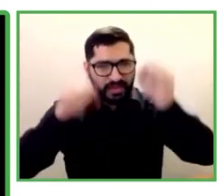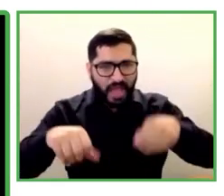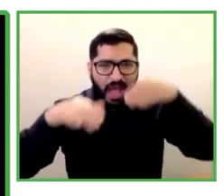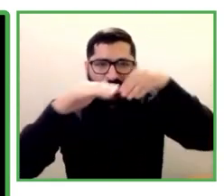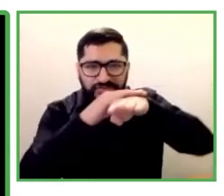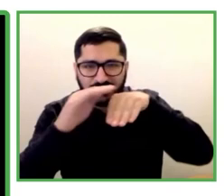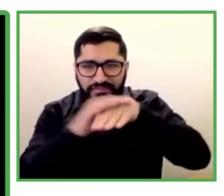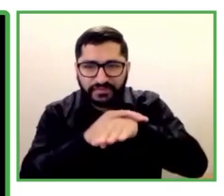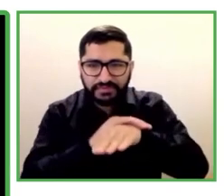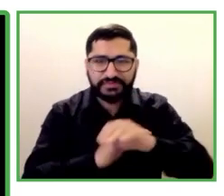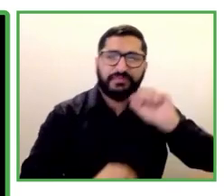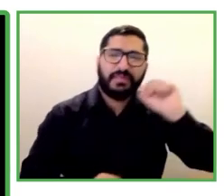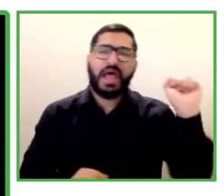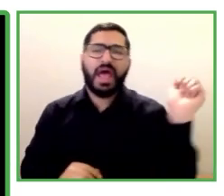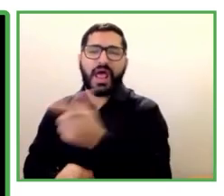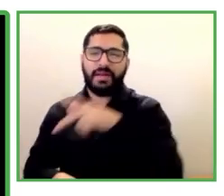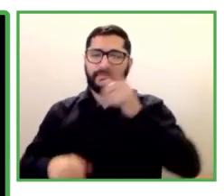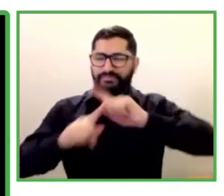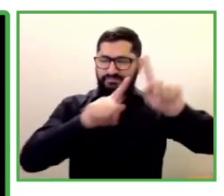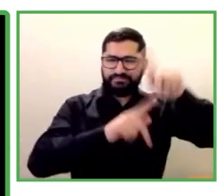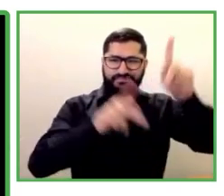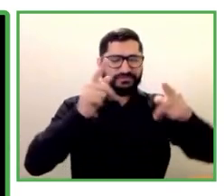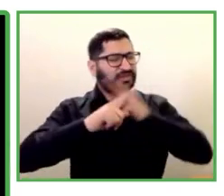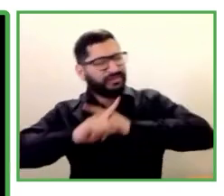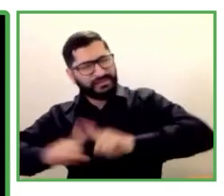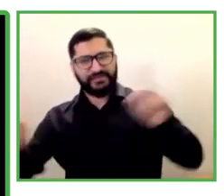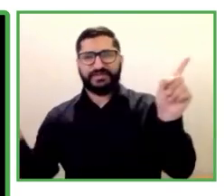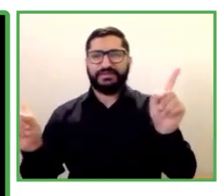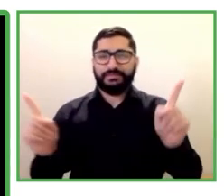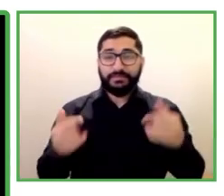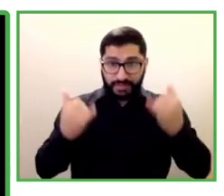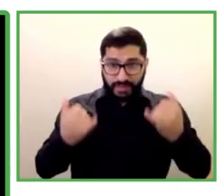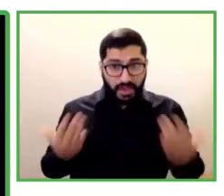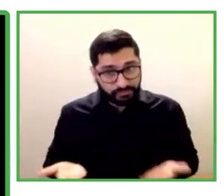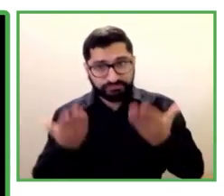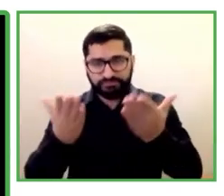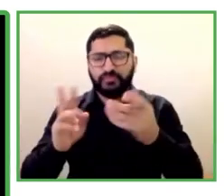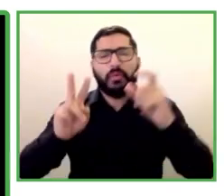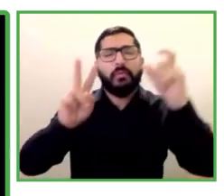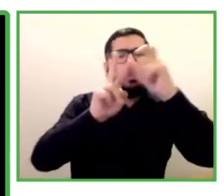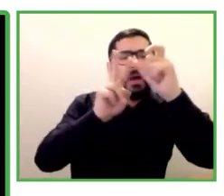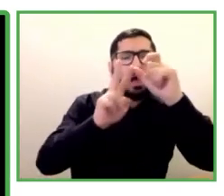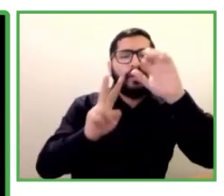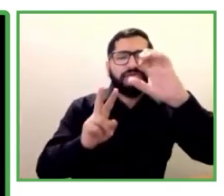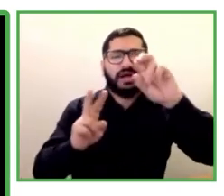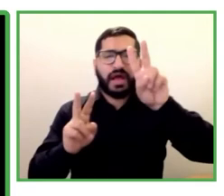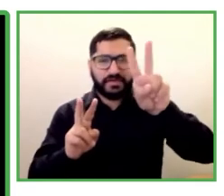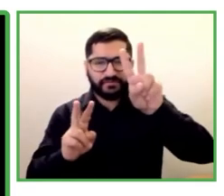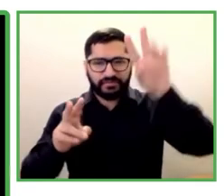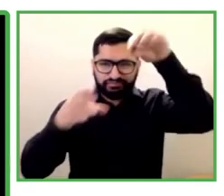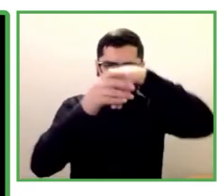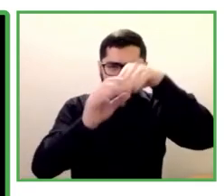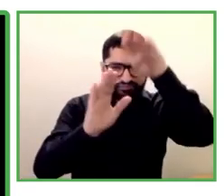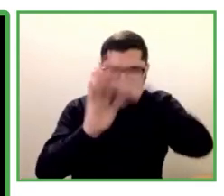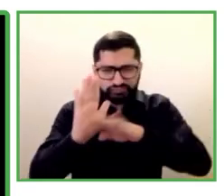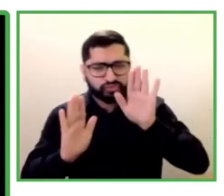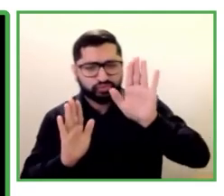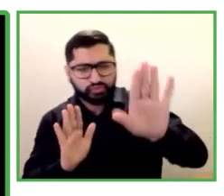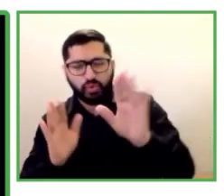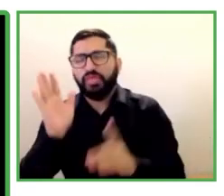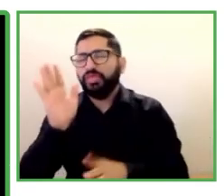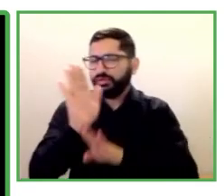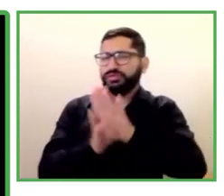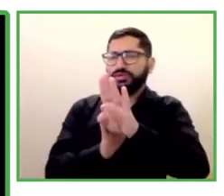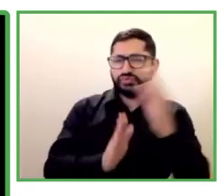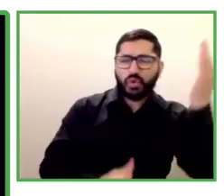diferentes de discapacidad. Proveemos un currículo invitado de completo, datos personales, conocimiento, áreas de